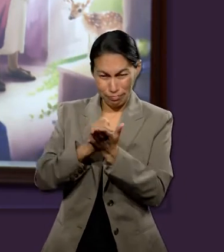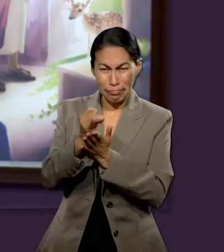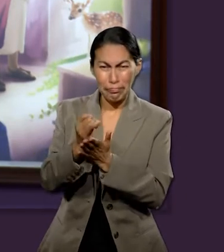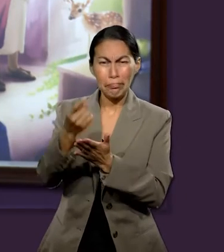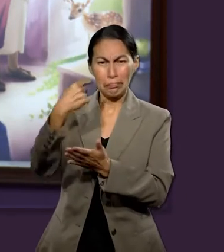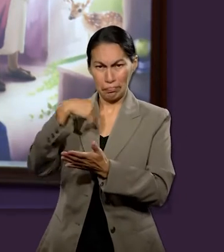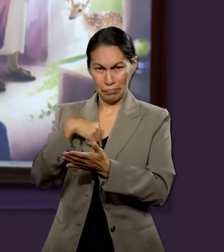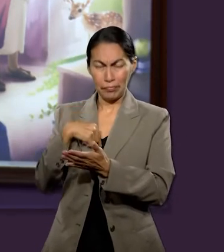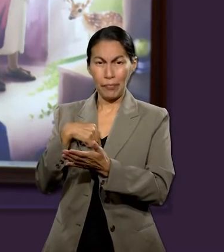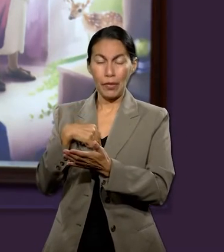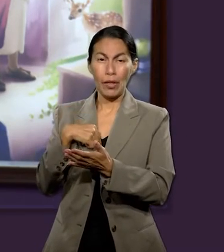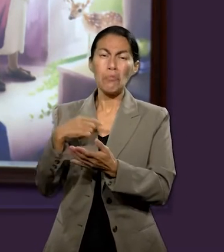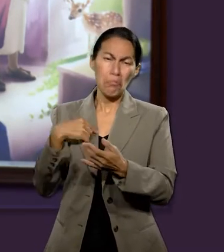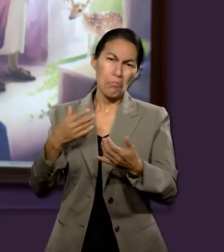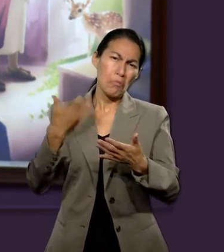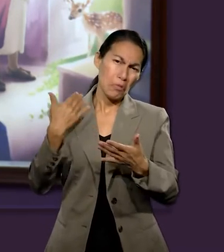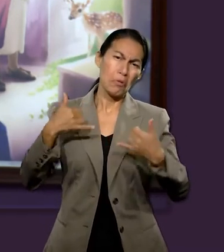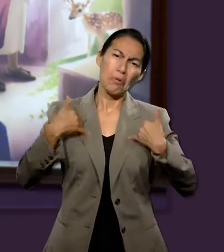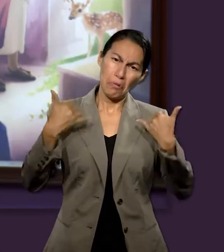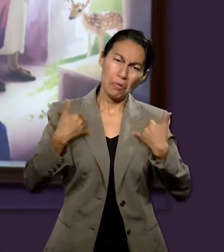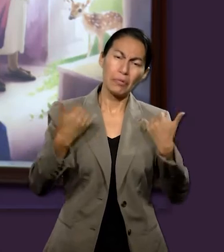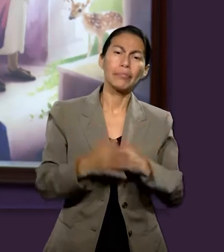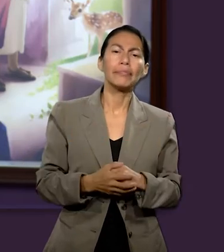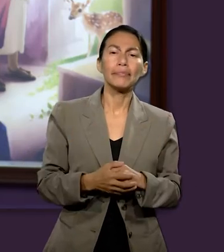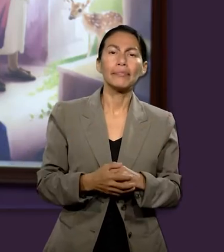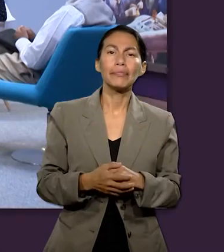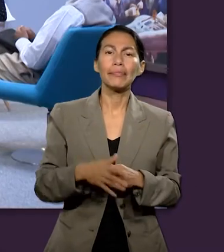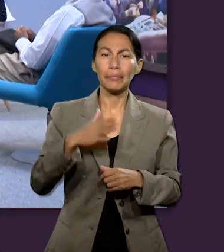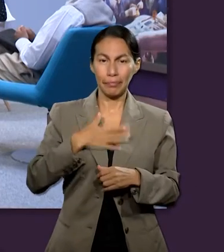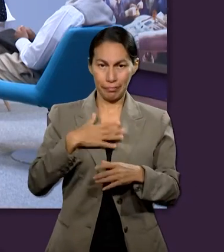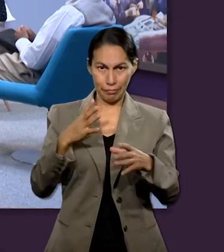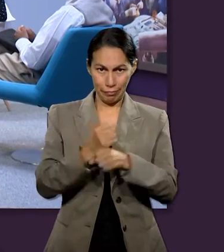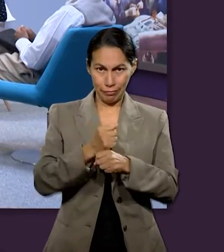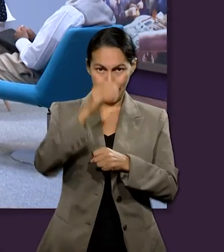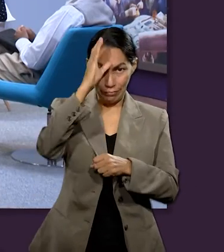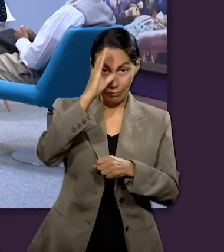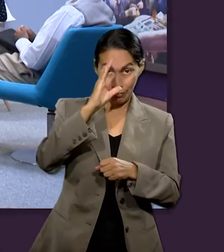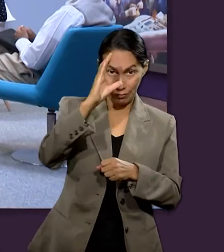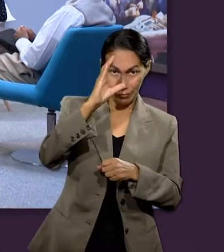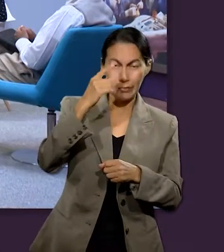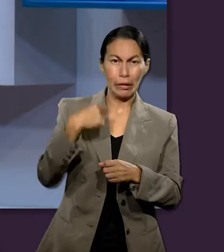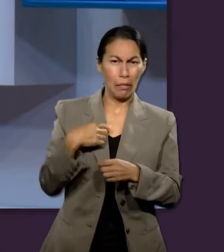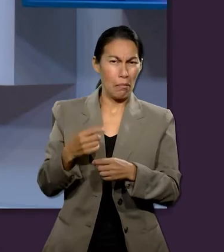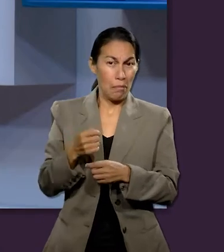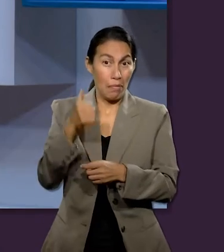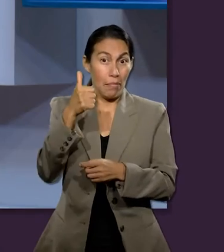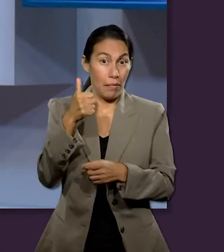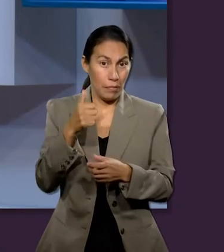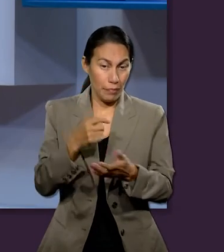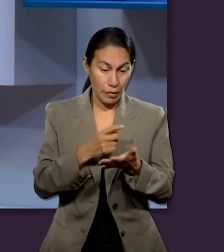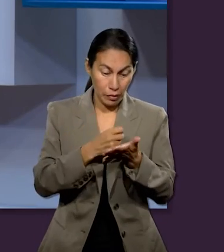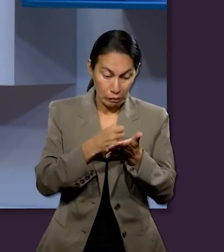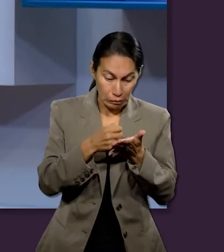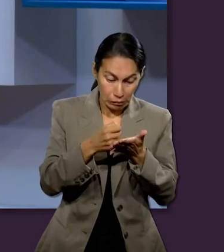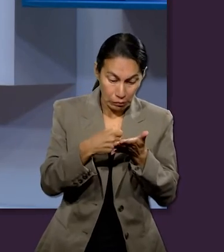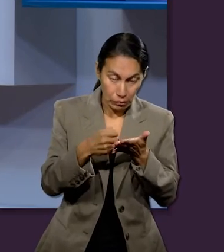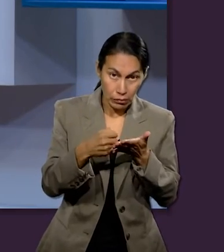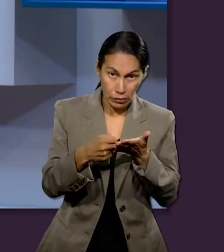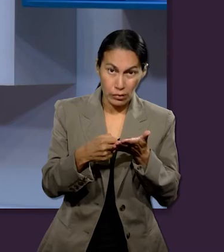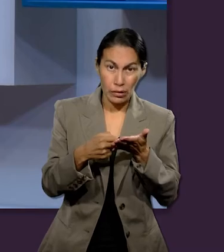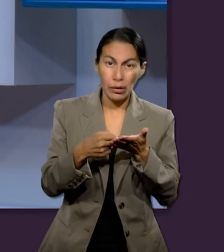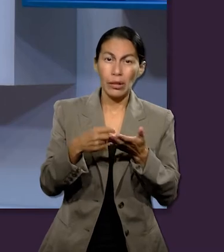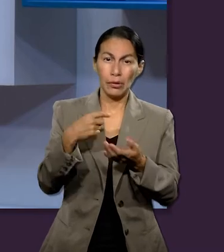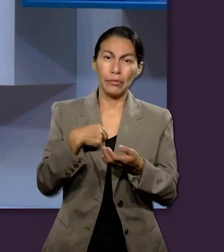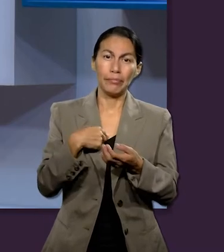definirme de manera personal fue en mi adolescencia. Mi nombre es Chiprián Mojoria y la primera vez que la